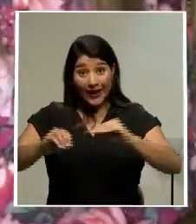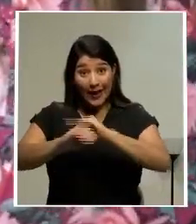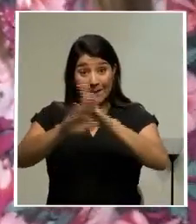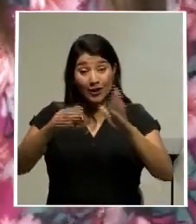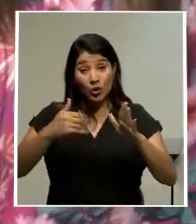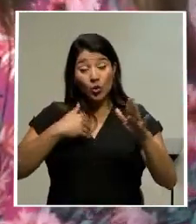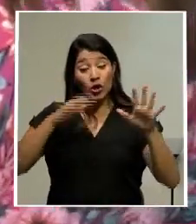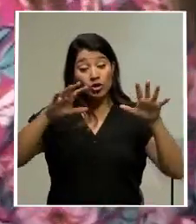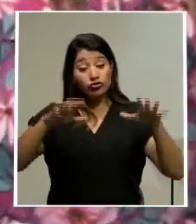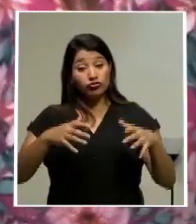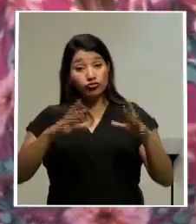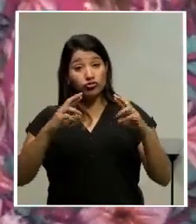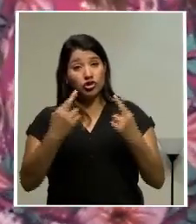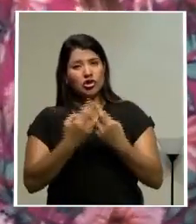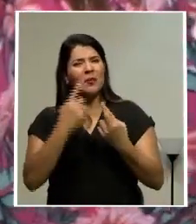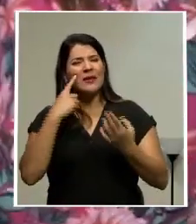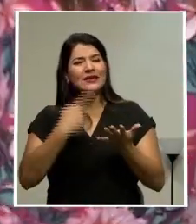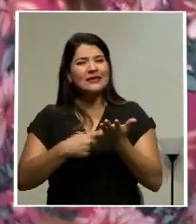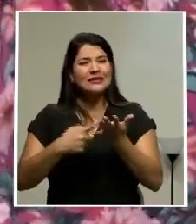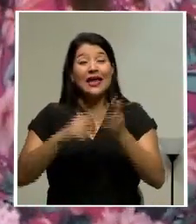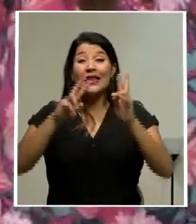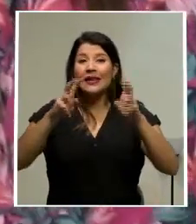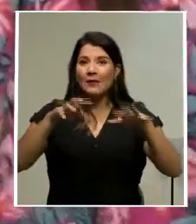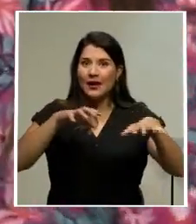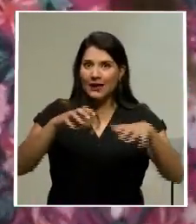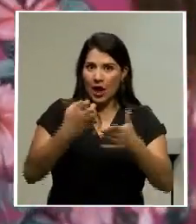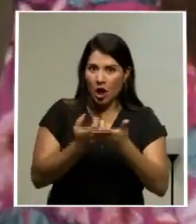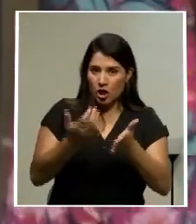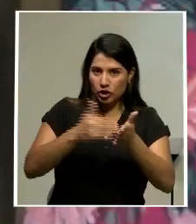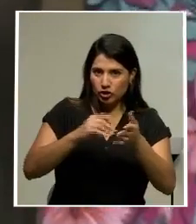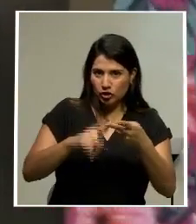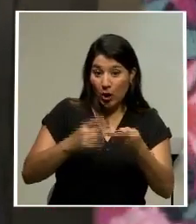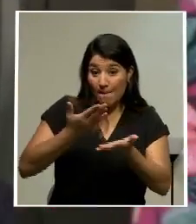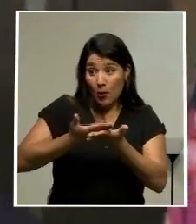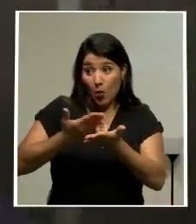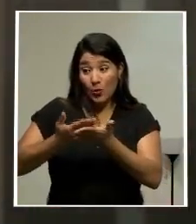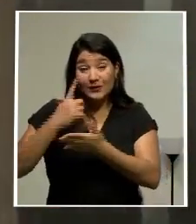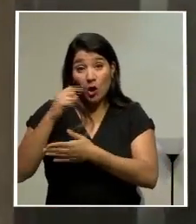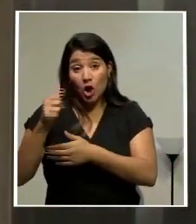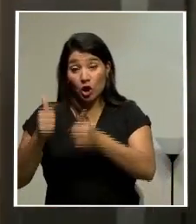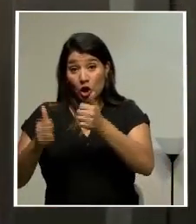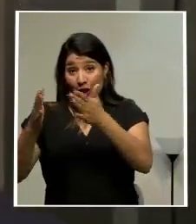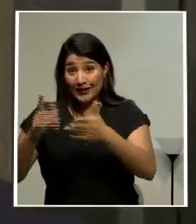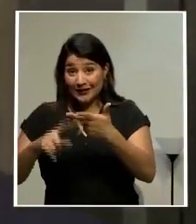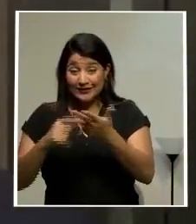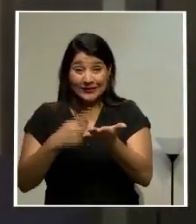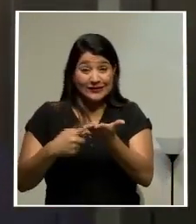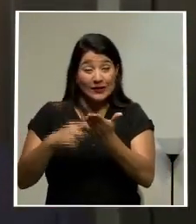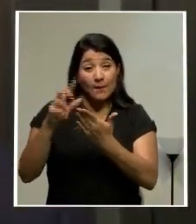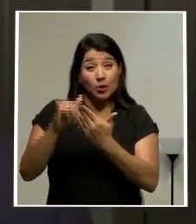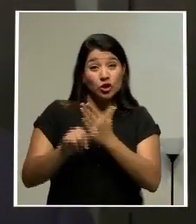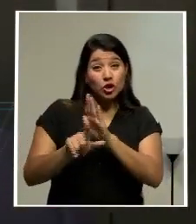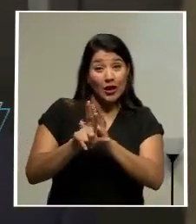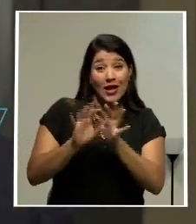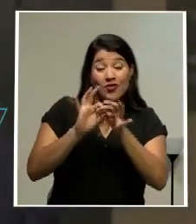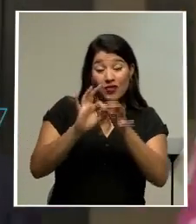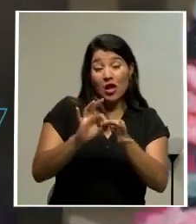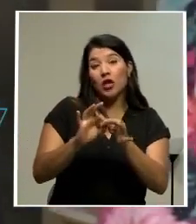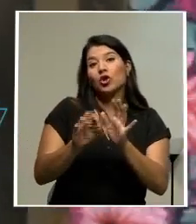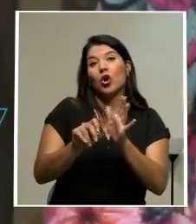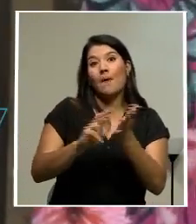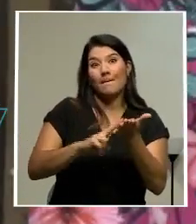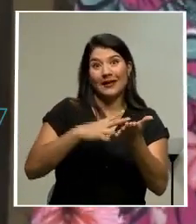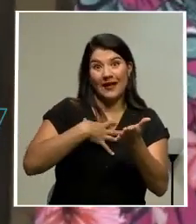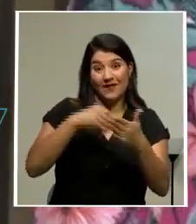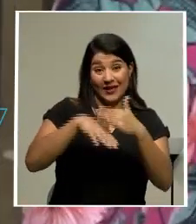mesa temas como la reactivación económica, la incorporación de propuestas de otros candidatos, discutir proyectos de ley de liberación nacional en la Asamblea